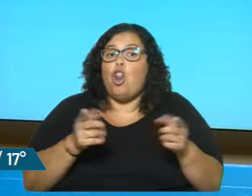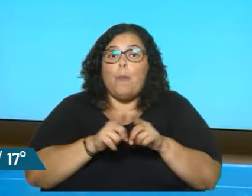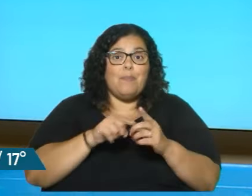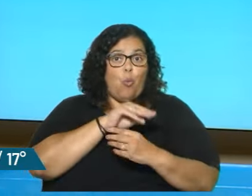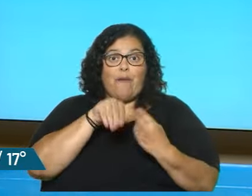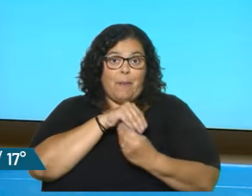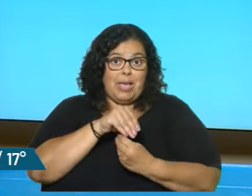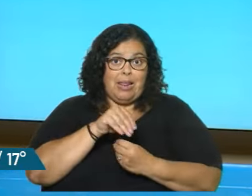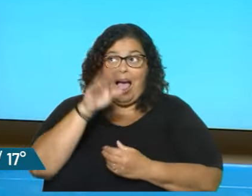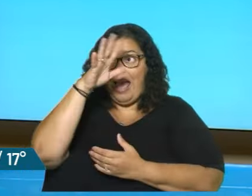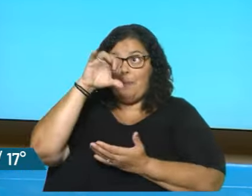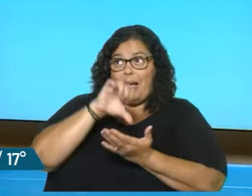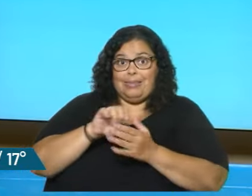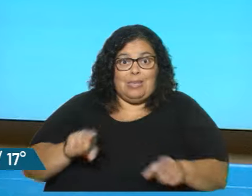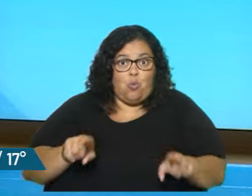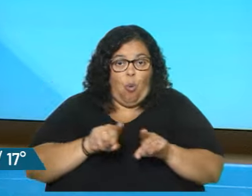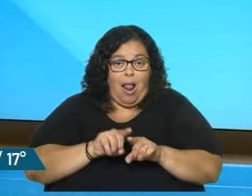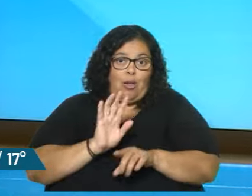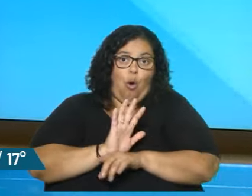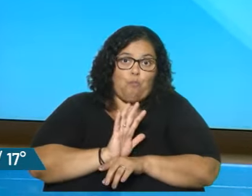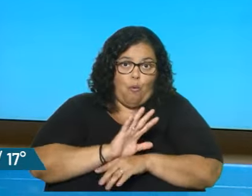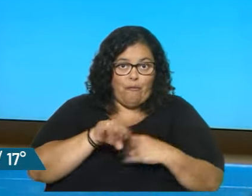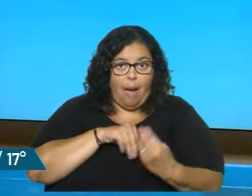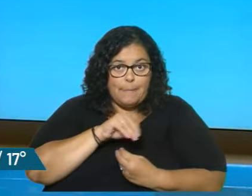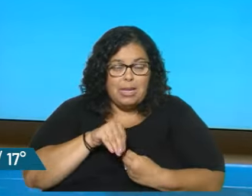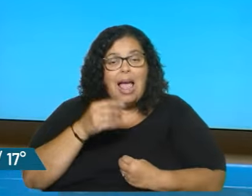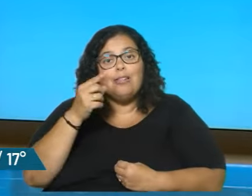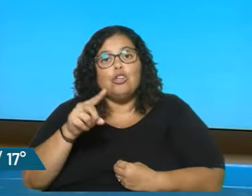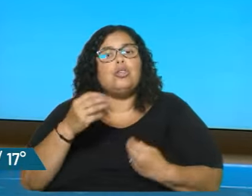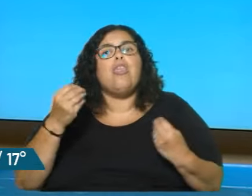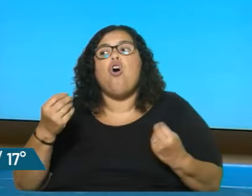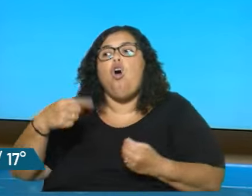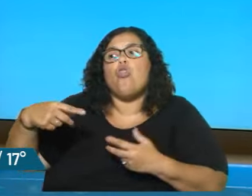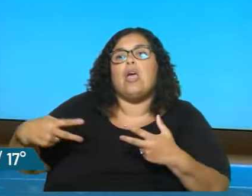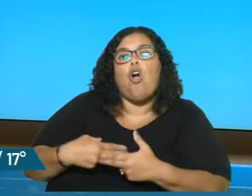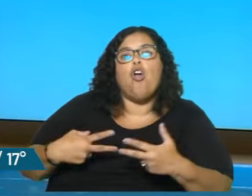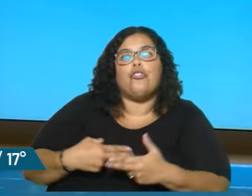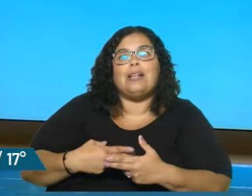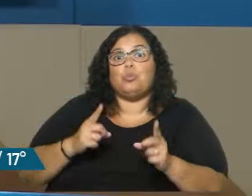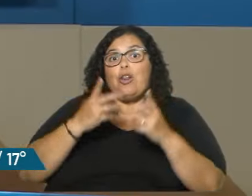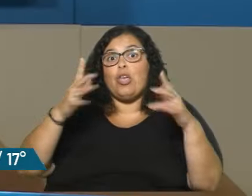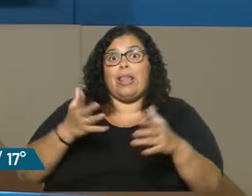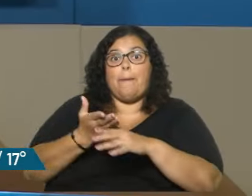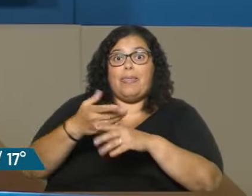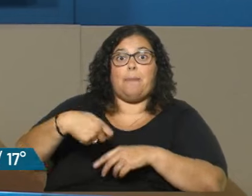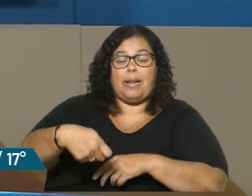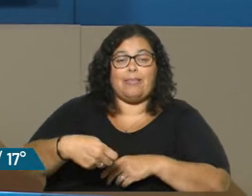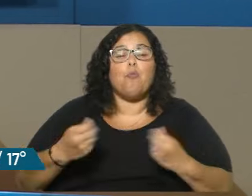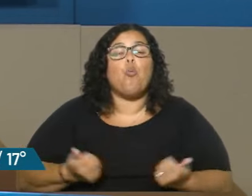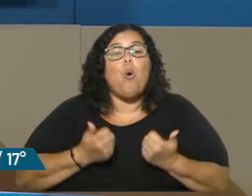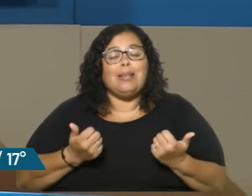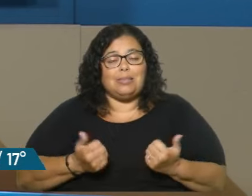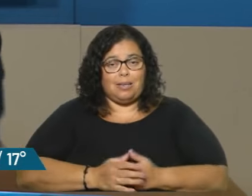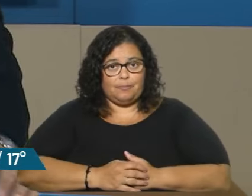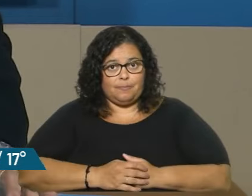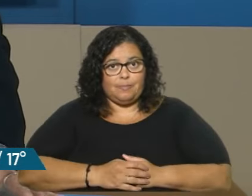tener esos gastos, tengo que hacer recortes, suponemos, en el Estado. ¿Dónde recortarías? Si no quiere pedir un préstamo, digo. El punto, mira, Leonardo, el